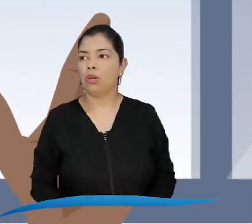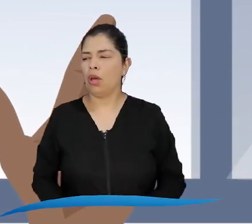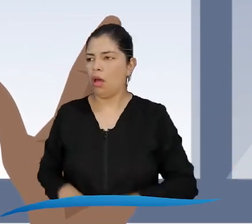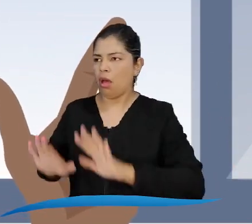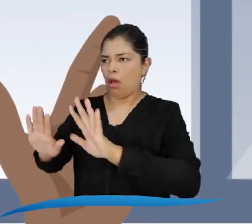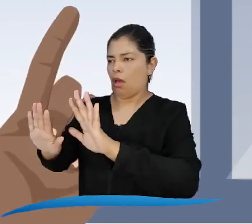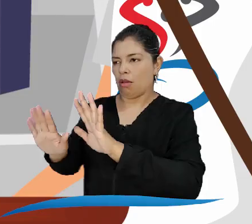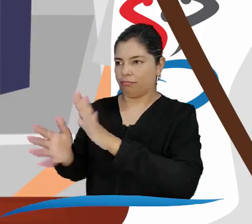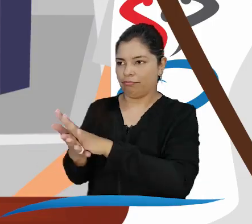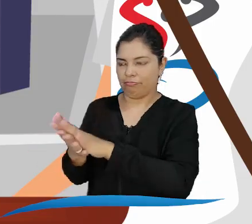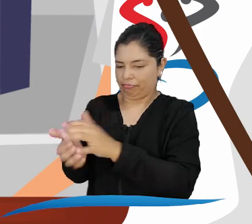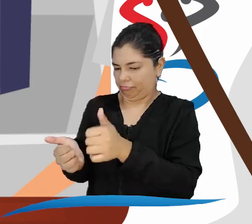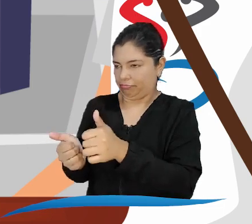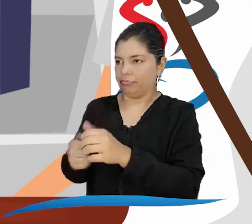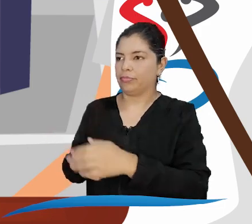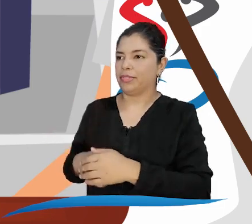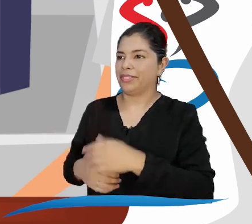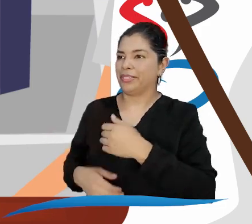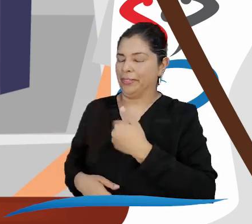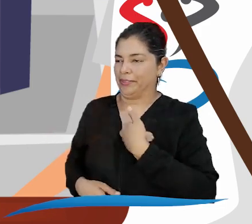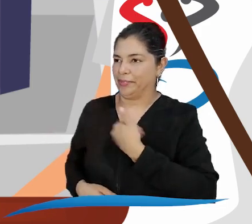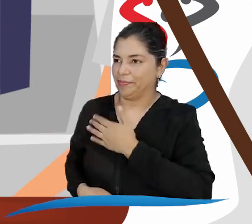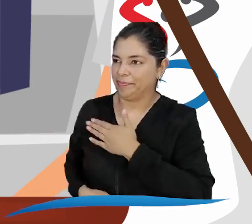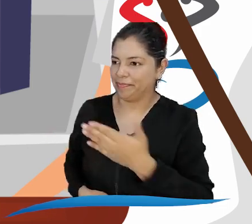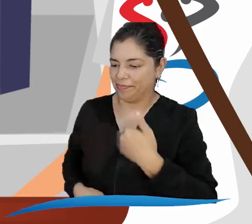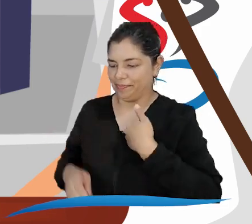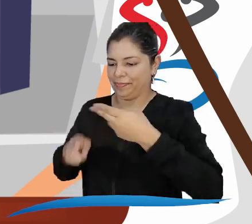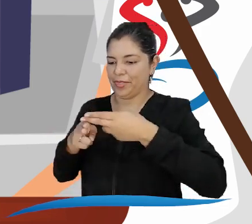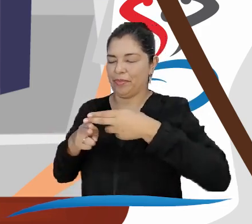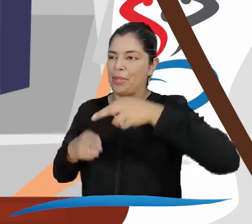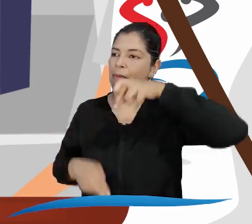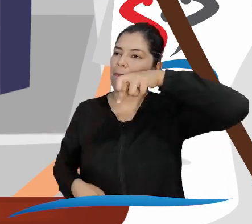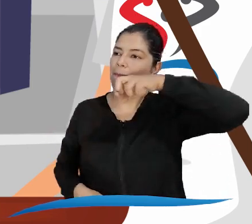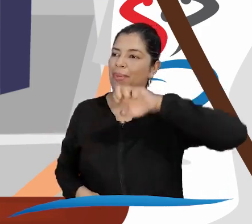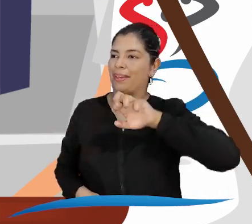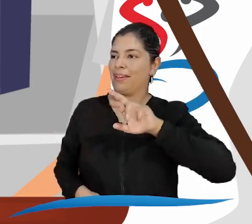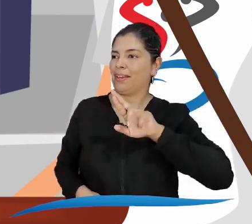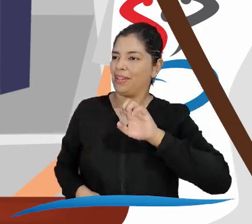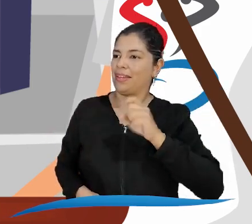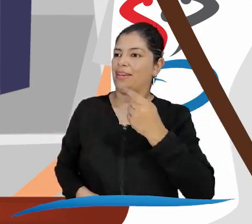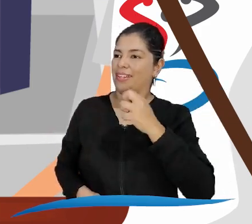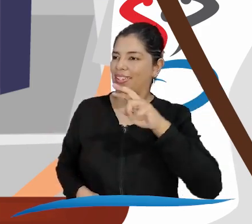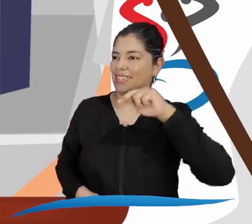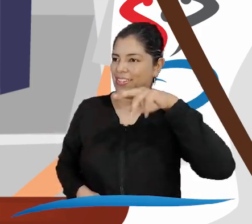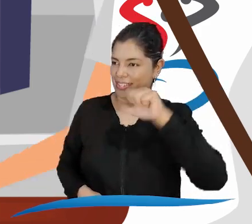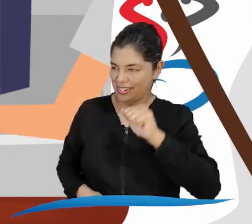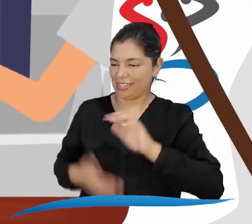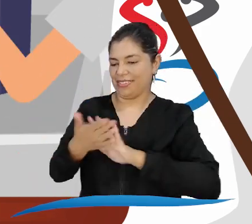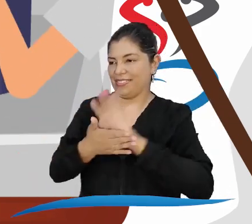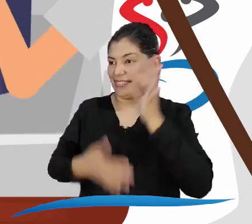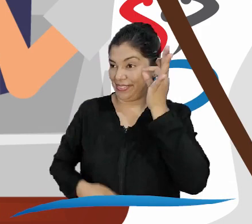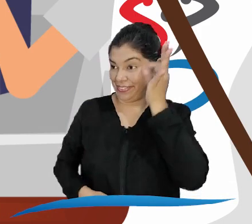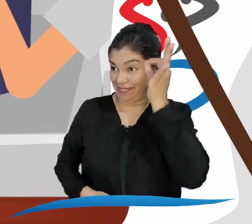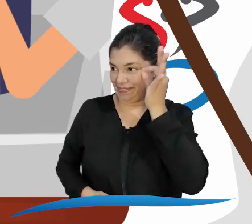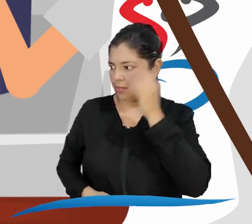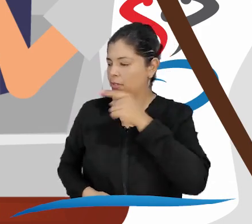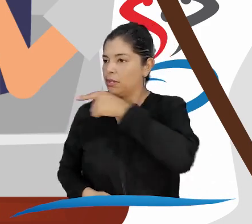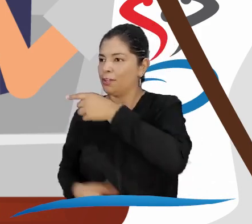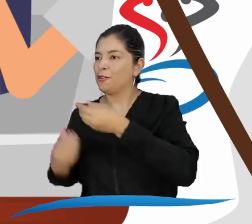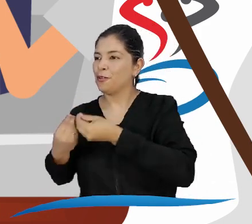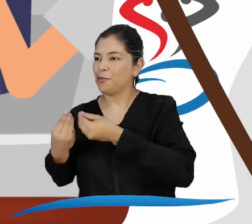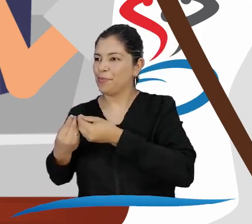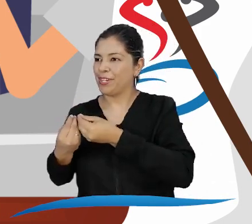Eso no hay problema. Así está bien, doctor. Permítame me presento. Mi nombre es Peregrina y aquí el caballero es mi